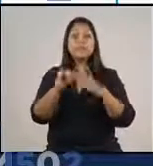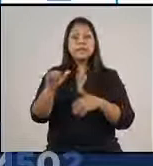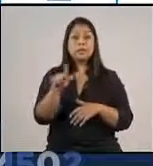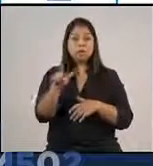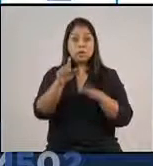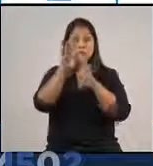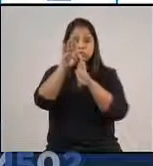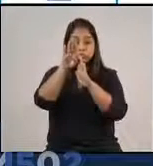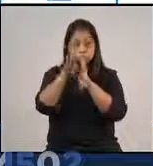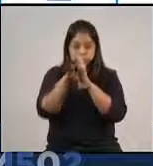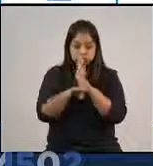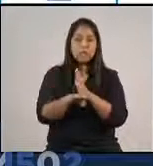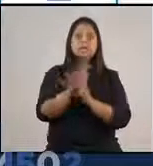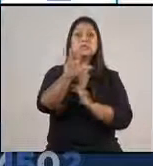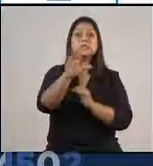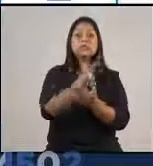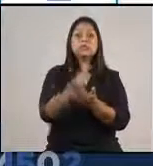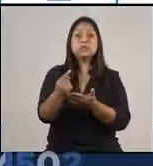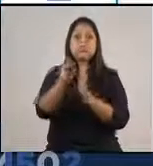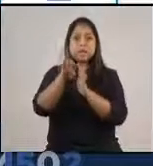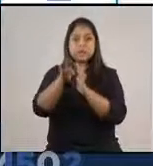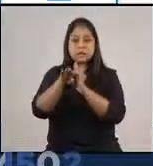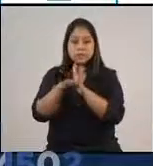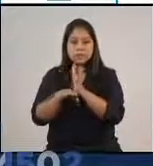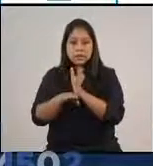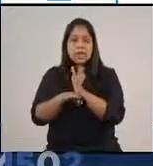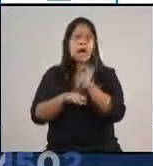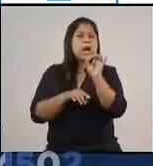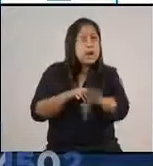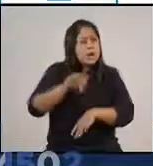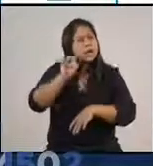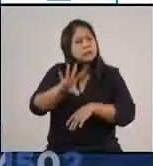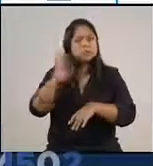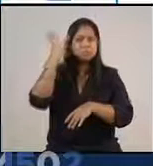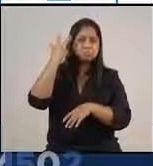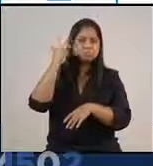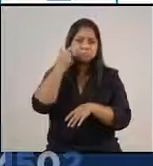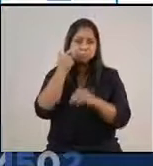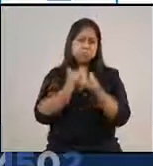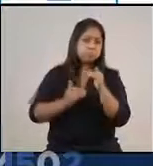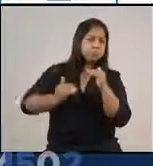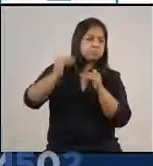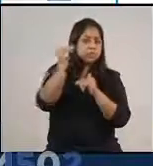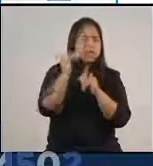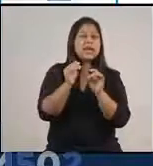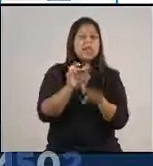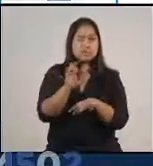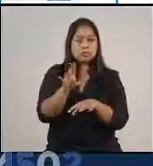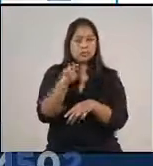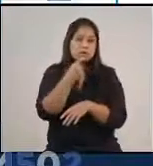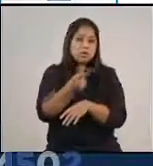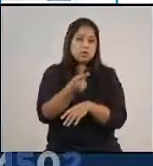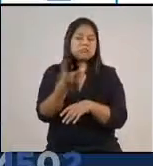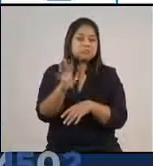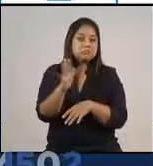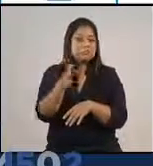en 5 semanas consecutivas. Hemos visto días que a duras penas rebasan el promedio de lo que se